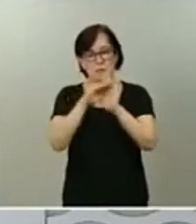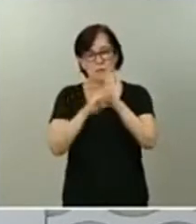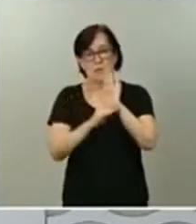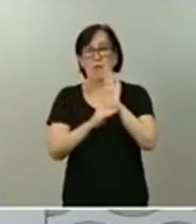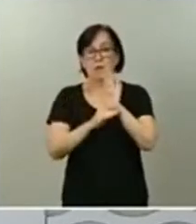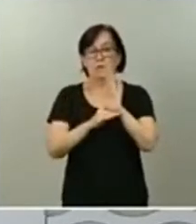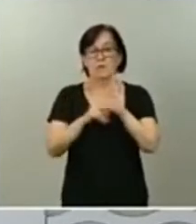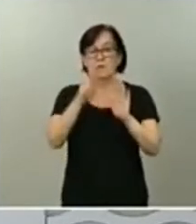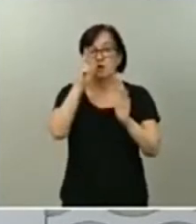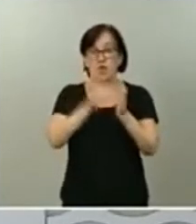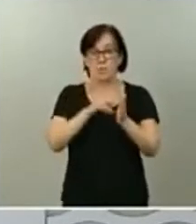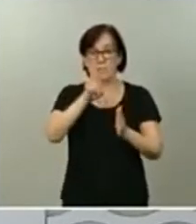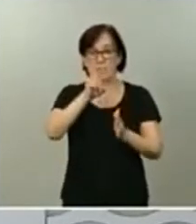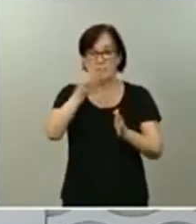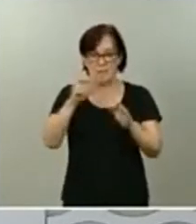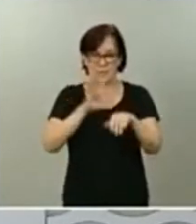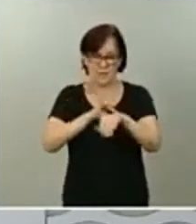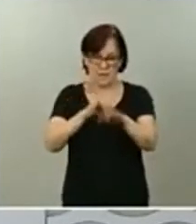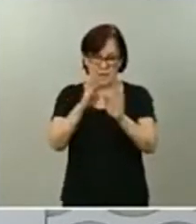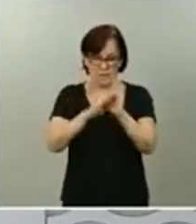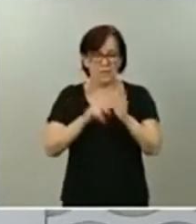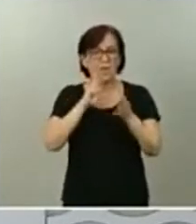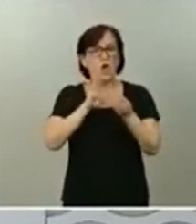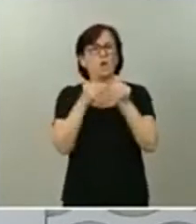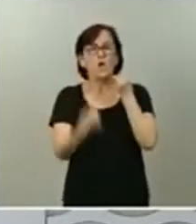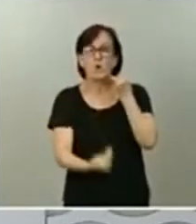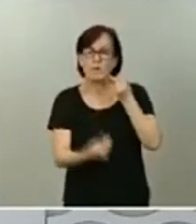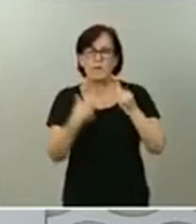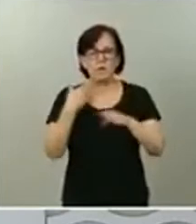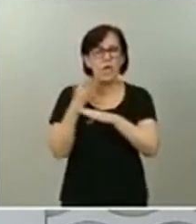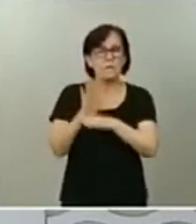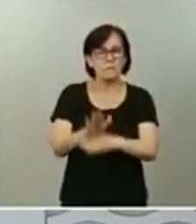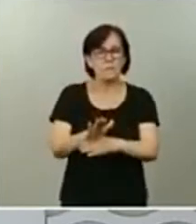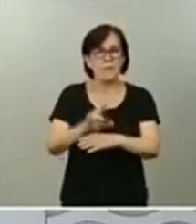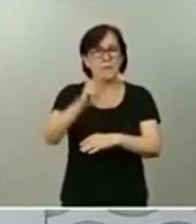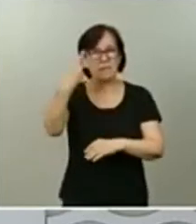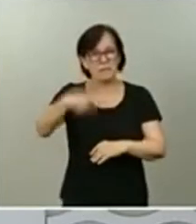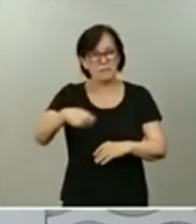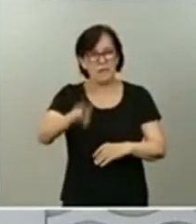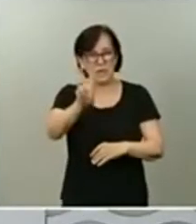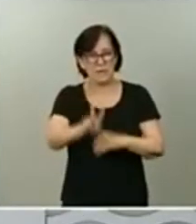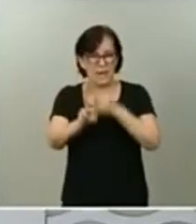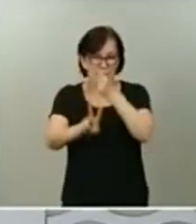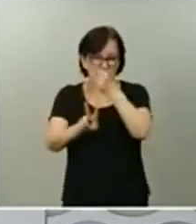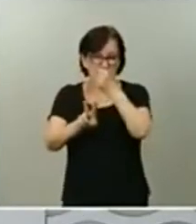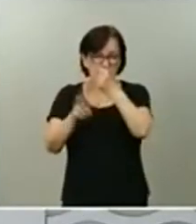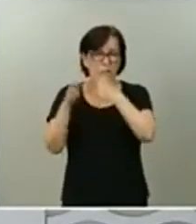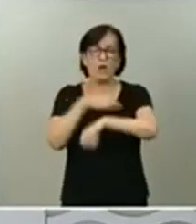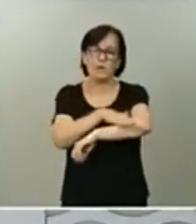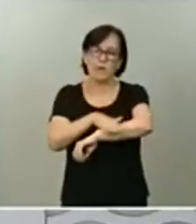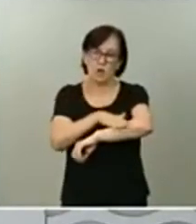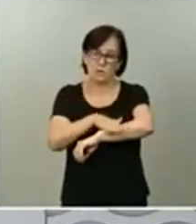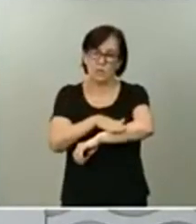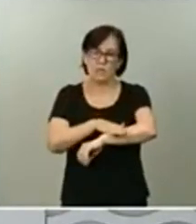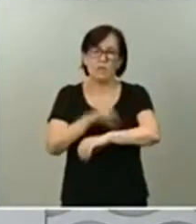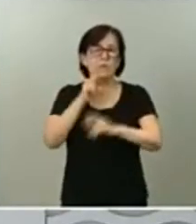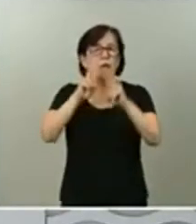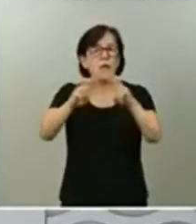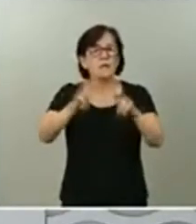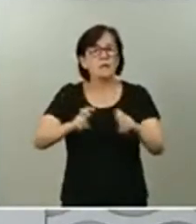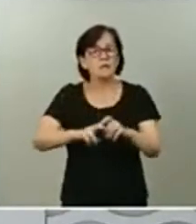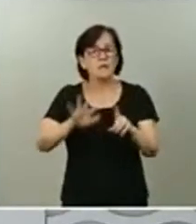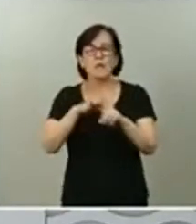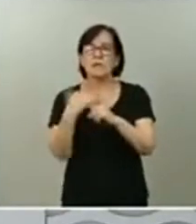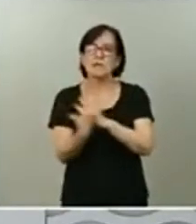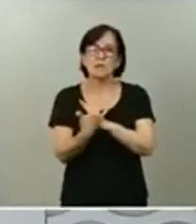Se trata de un documento que ha presentado el vicepresidente segundo del Gobierno y que analiza la situación de